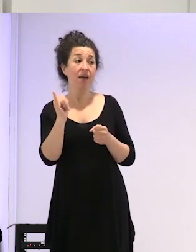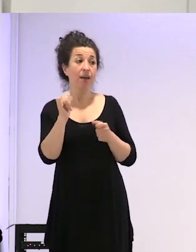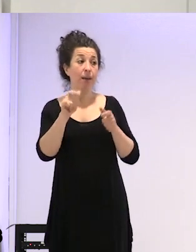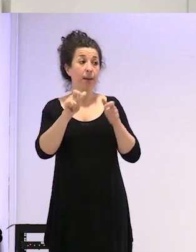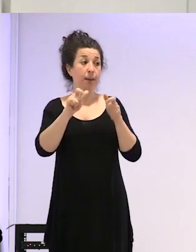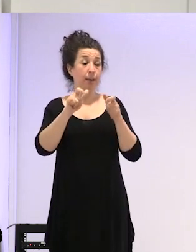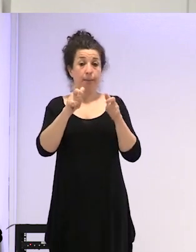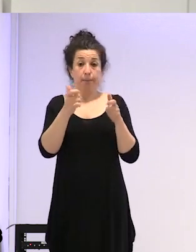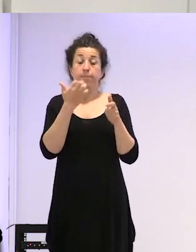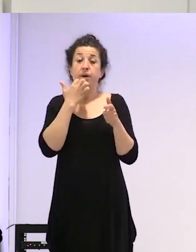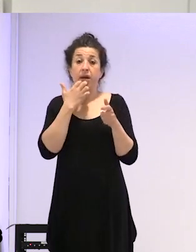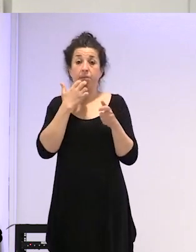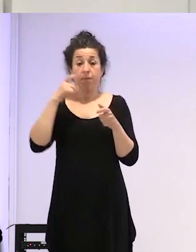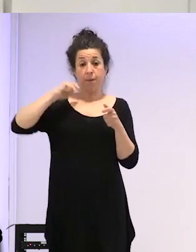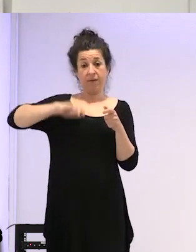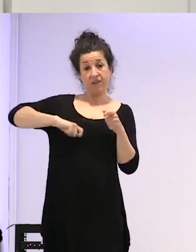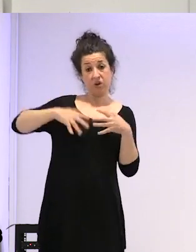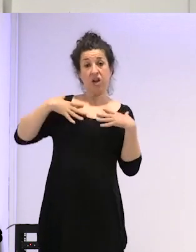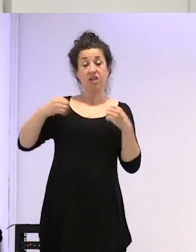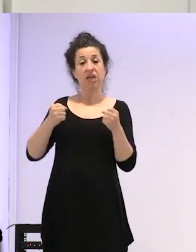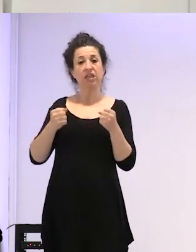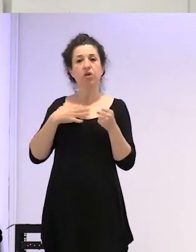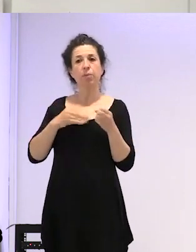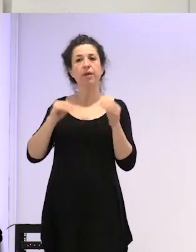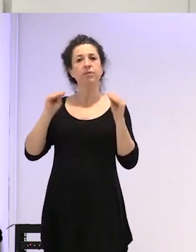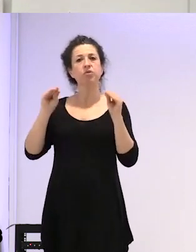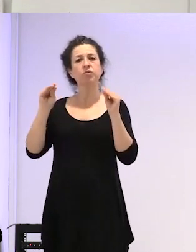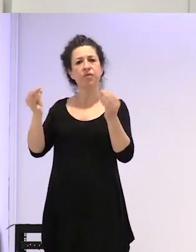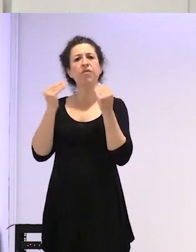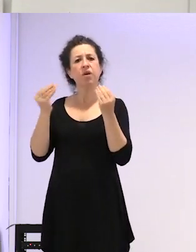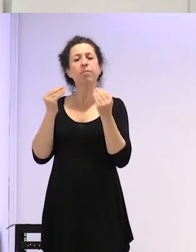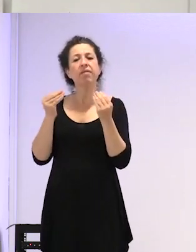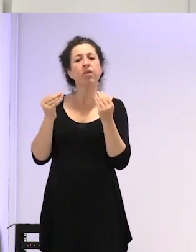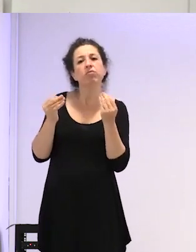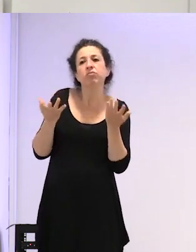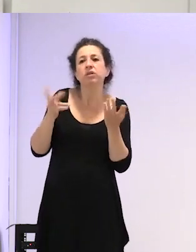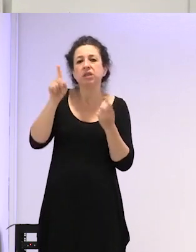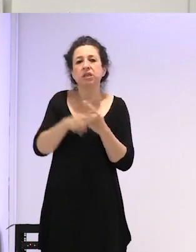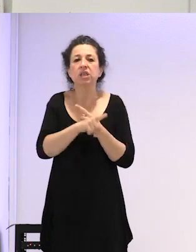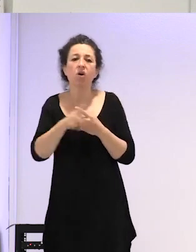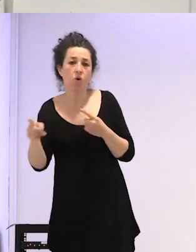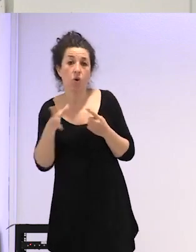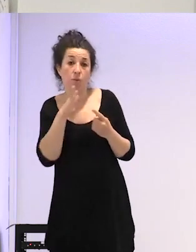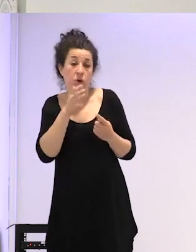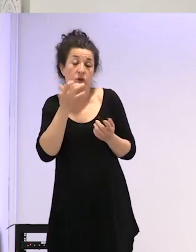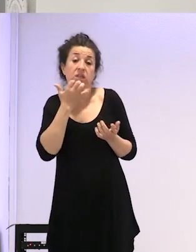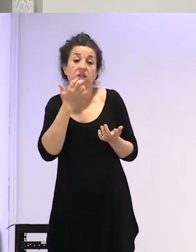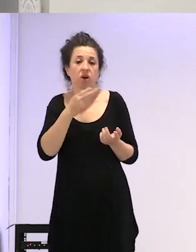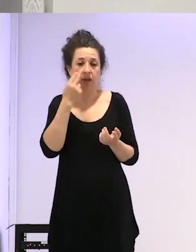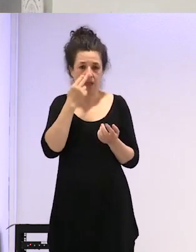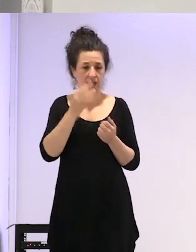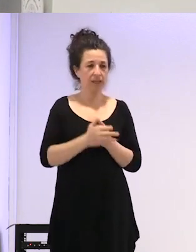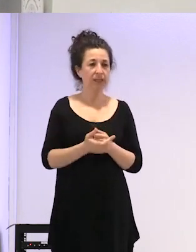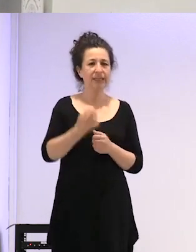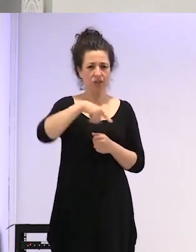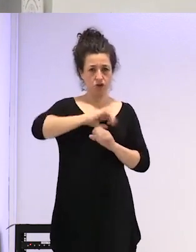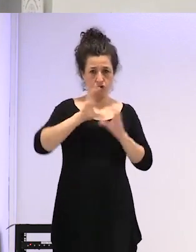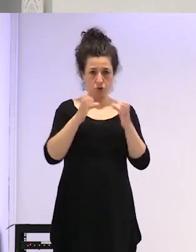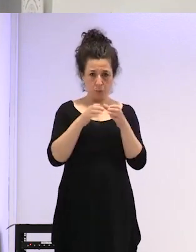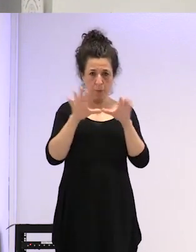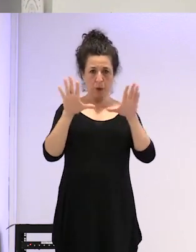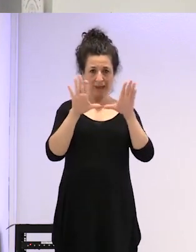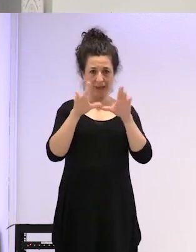desde los otros sitios que estamos interesados a ver somos 10 profesionales